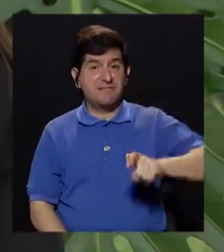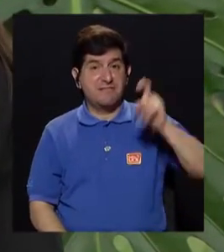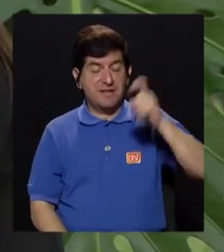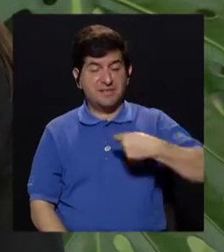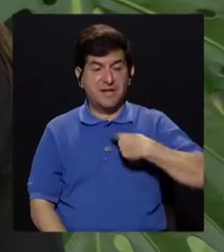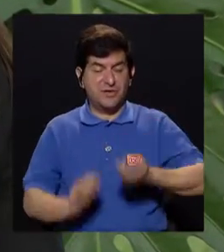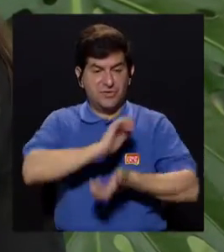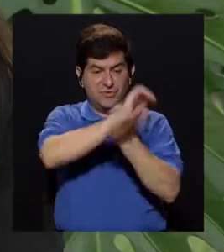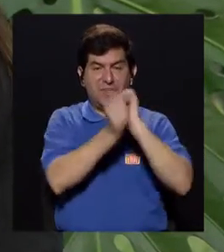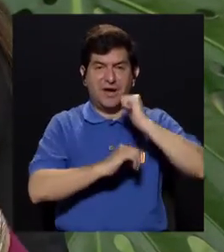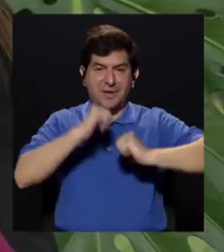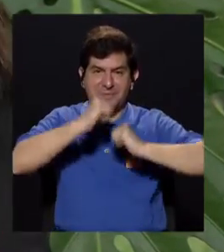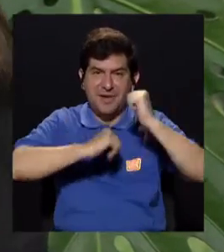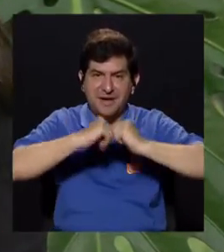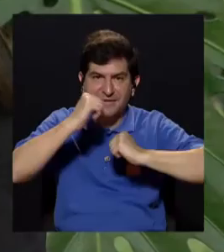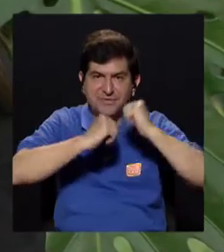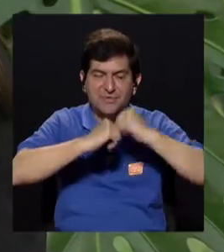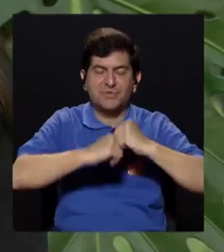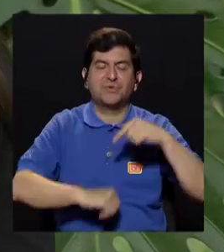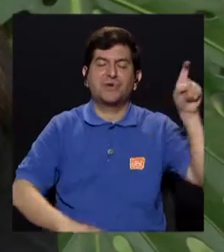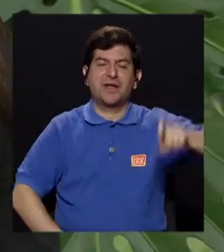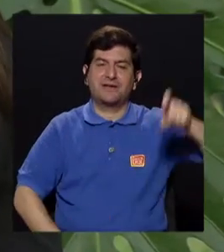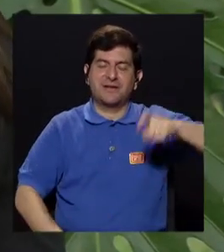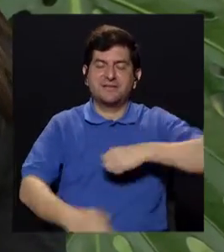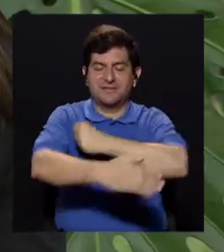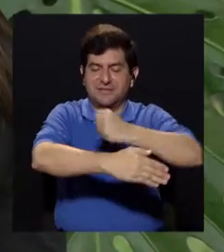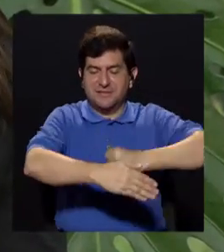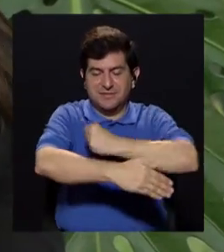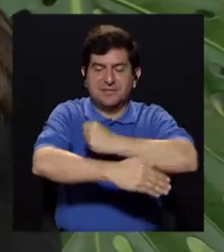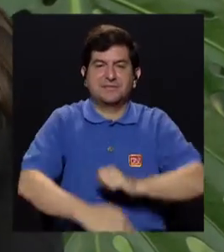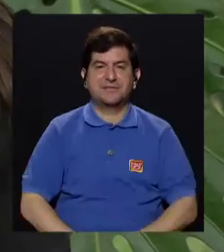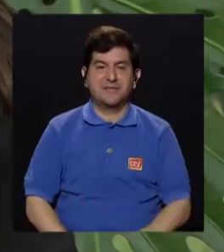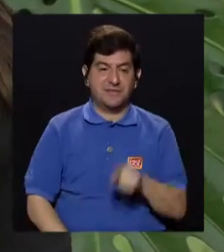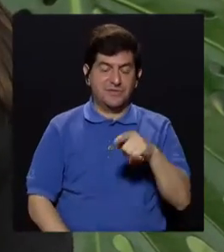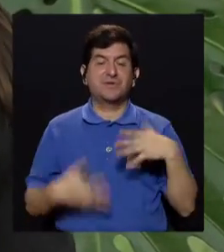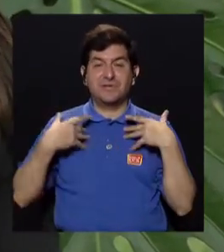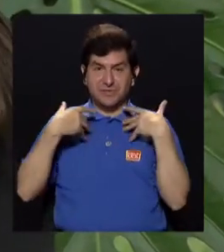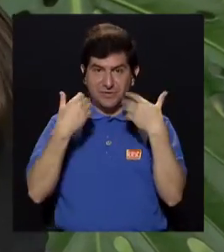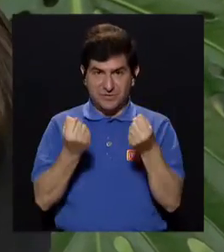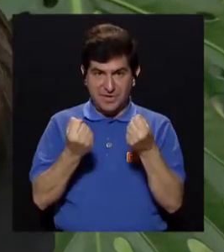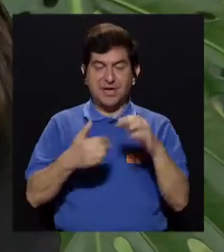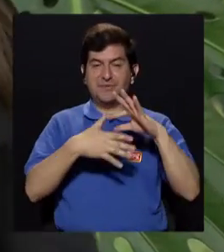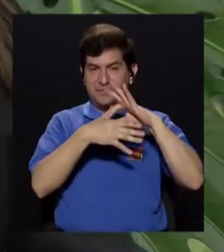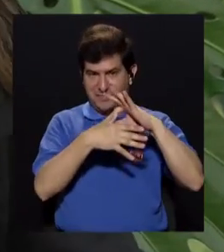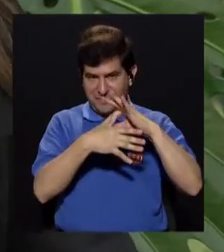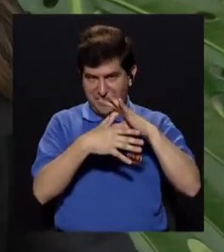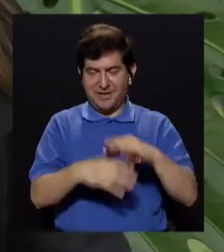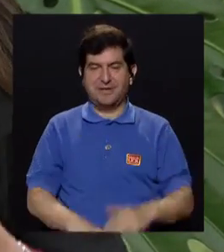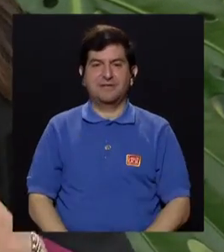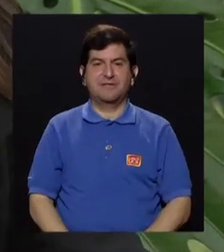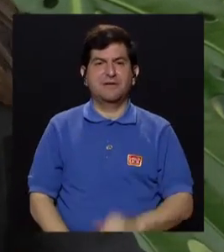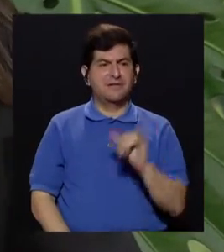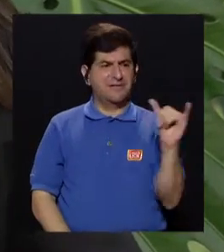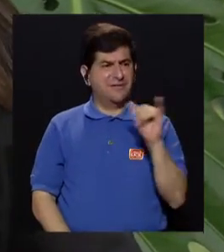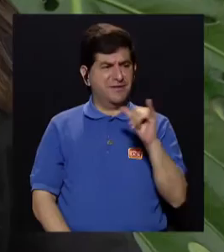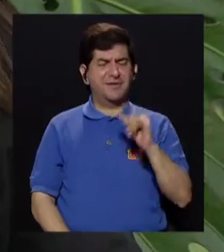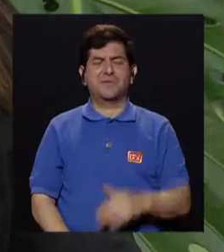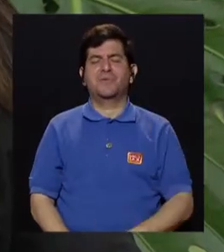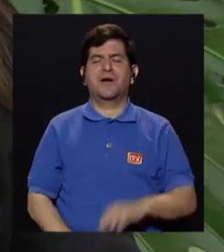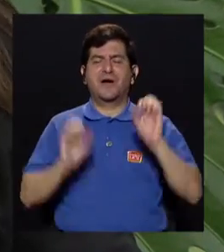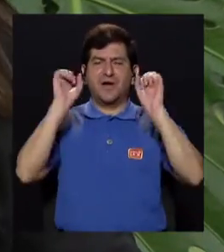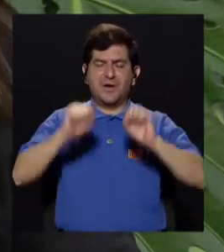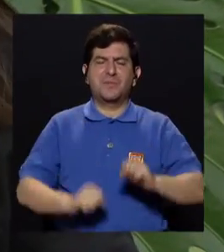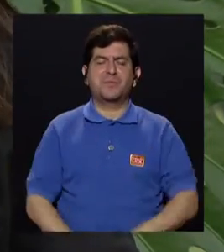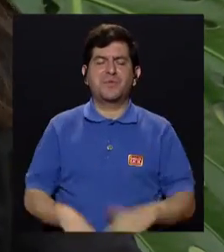metabolizar tengo que cambiar la estructura. Tengo que cocinar. El cocimiento produce salud en las carnes y hace que sean